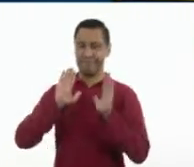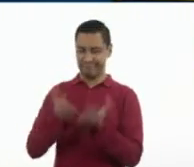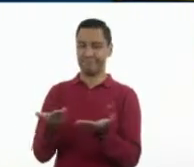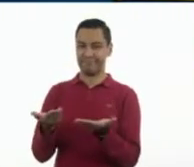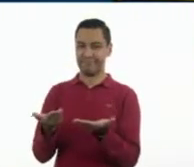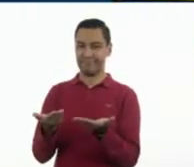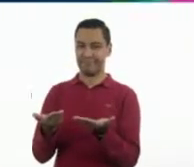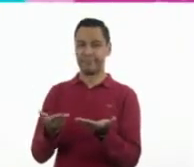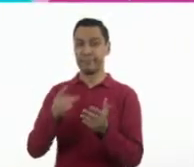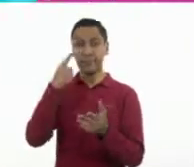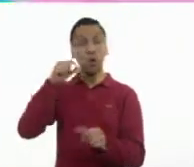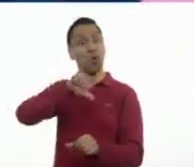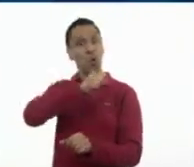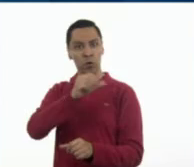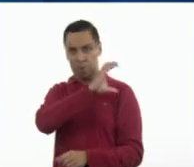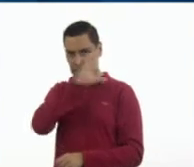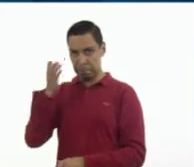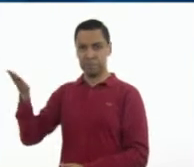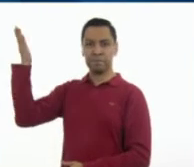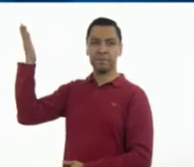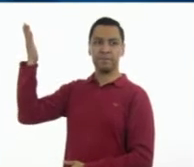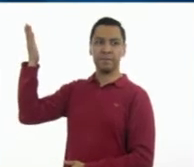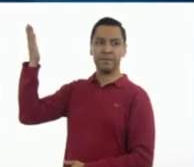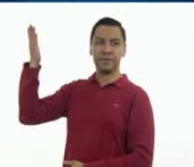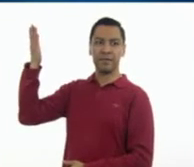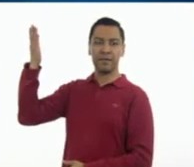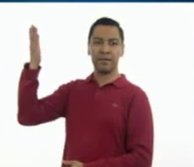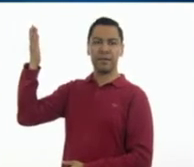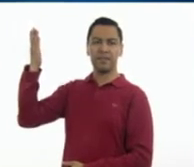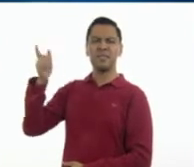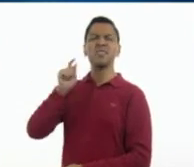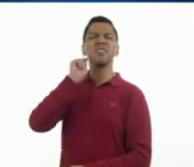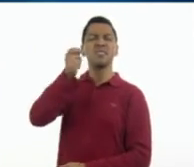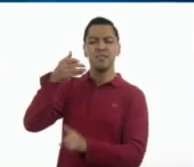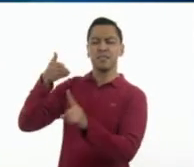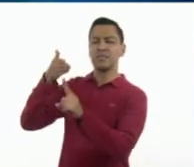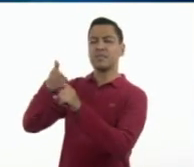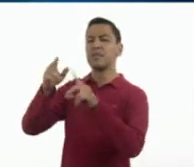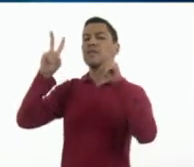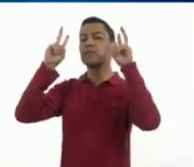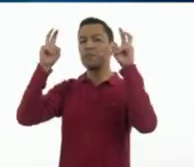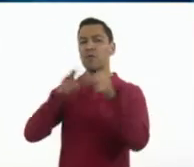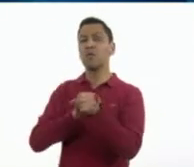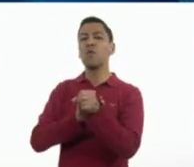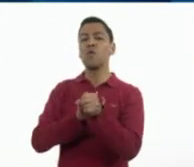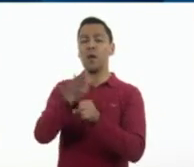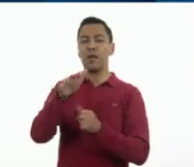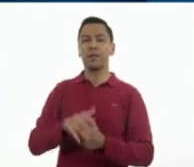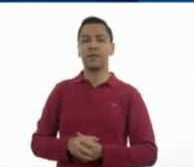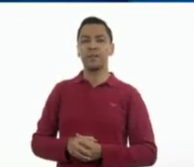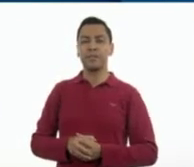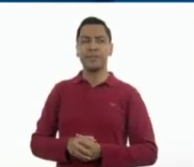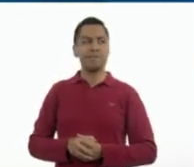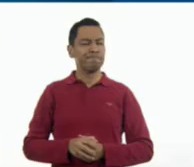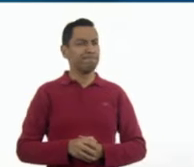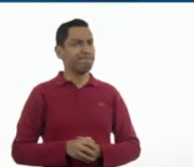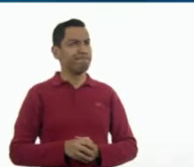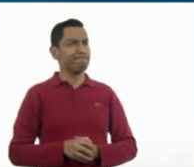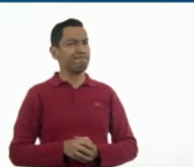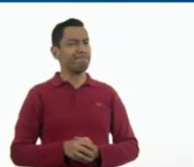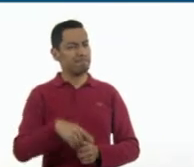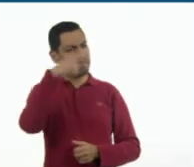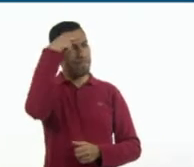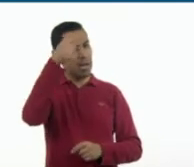anuncio. Vamos a verlo. ¿Qué anuncia o cuál es el tema? Es una propaganda